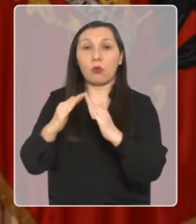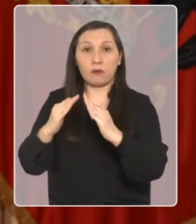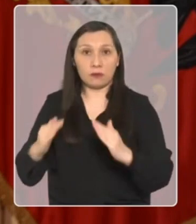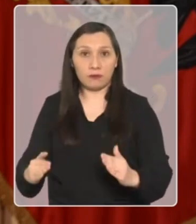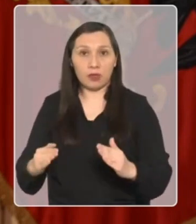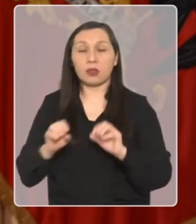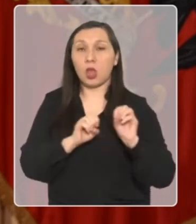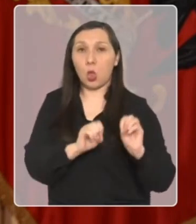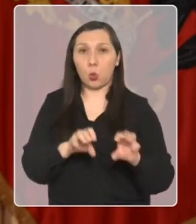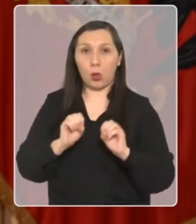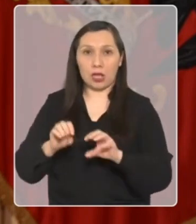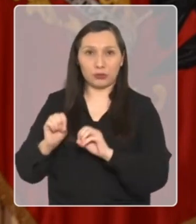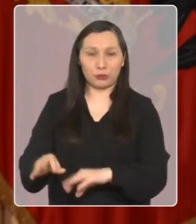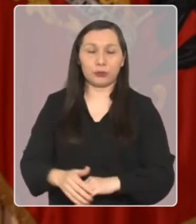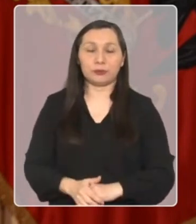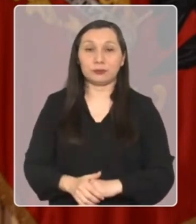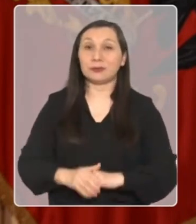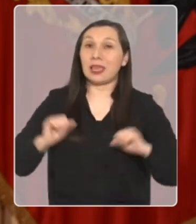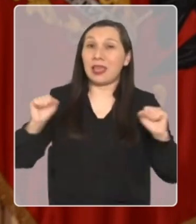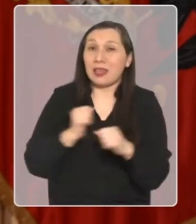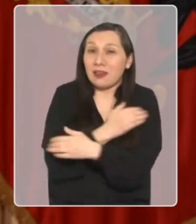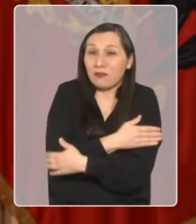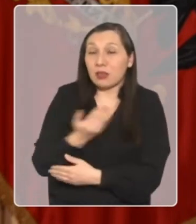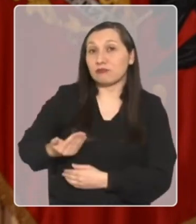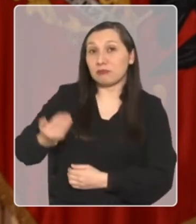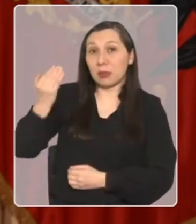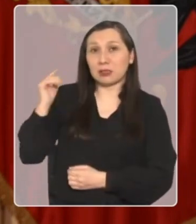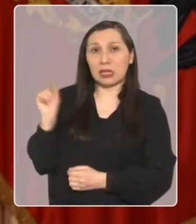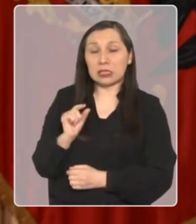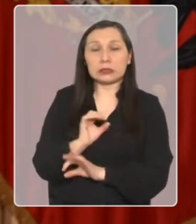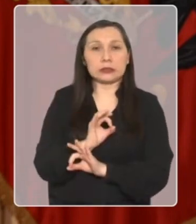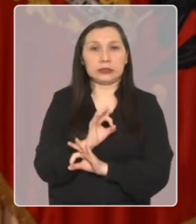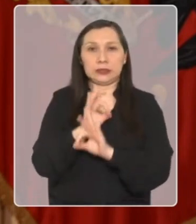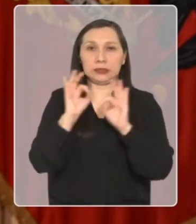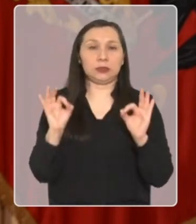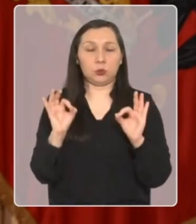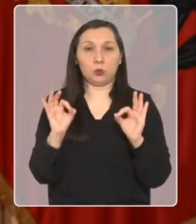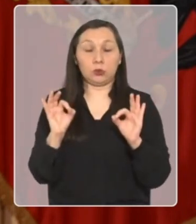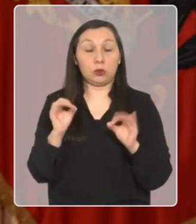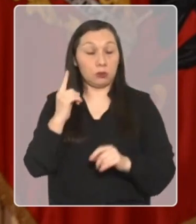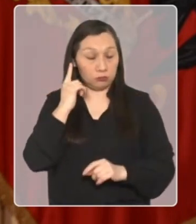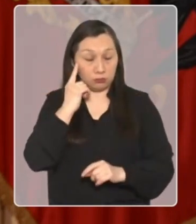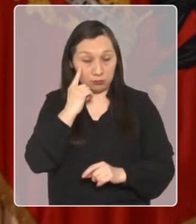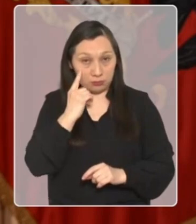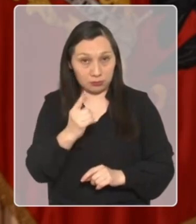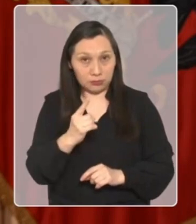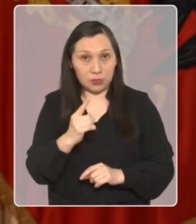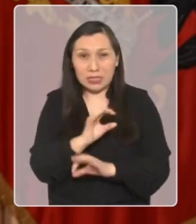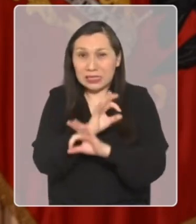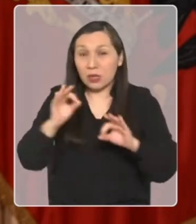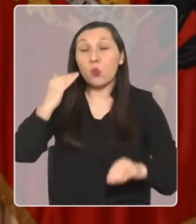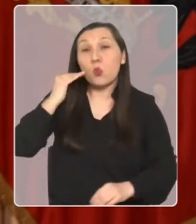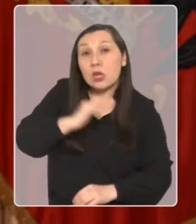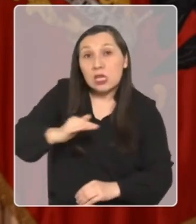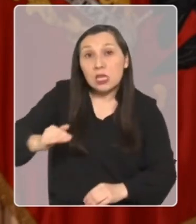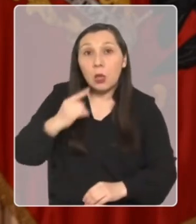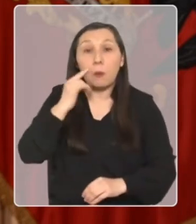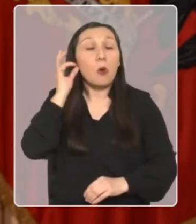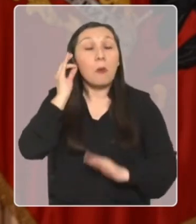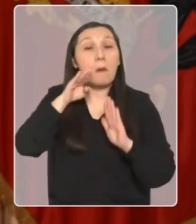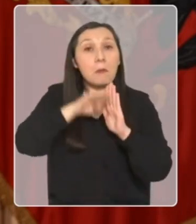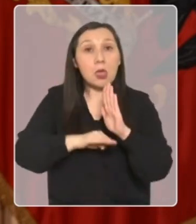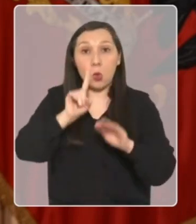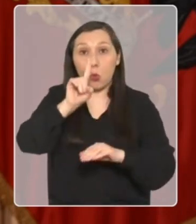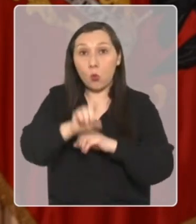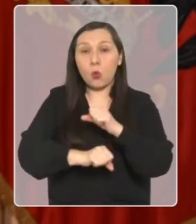salud, vivienda y educación. En invierno recién pasado, ningún, escuchen bien, ningún niño